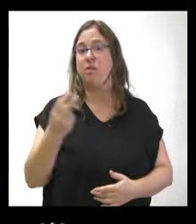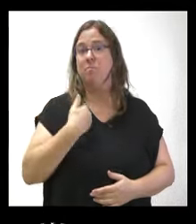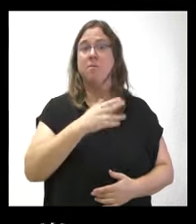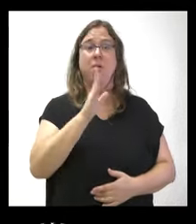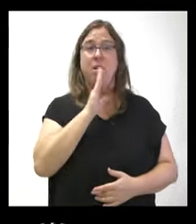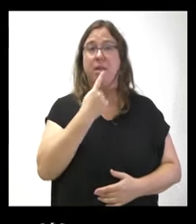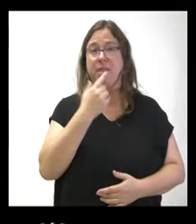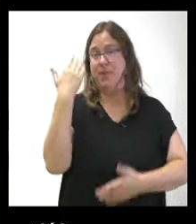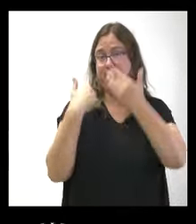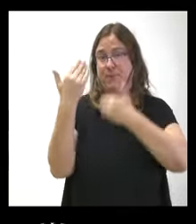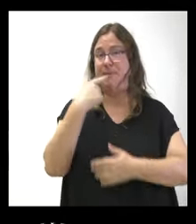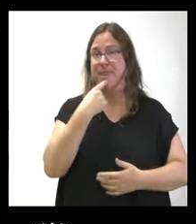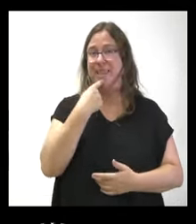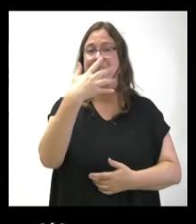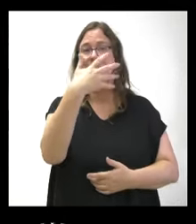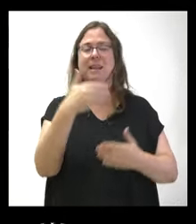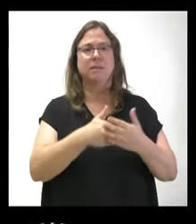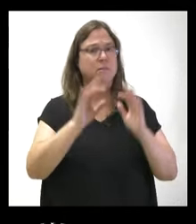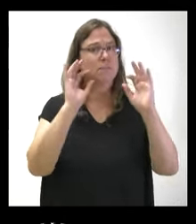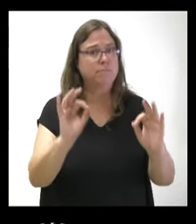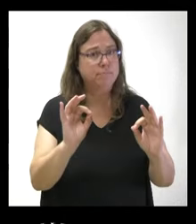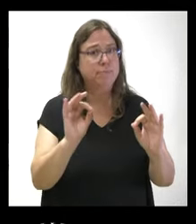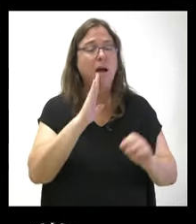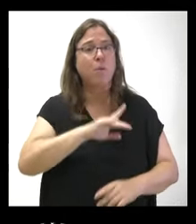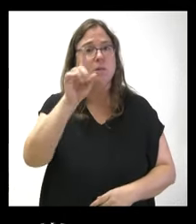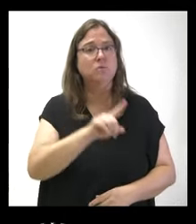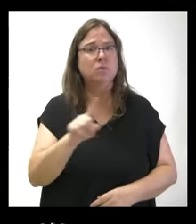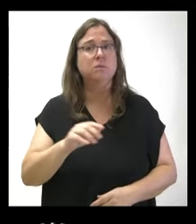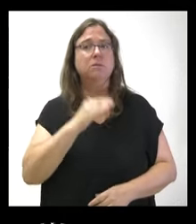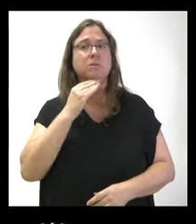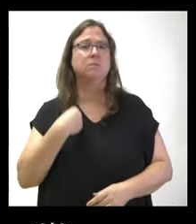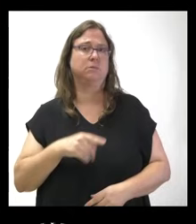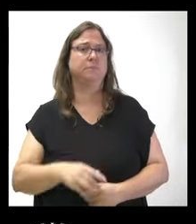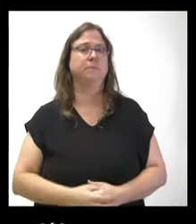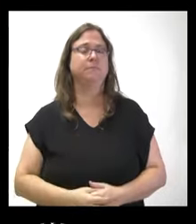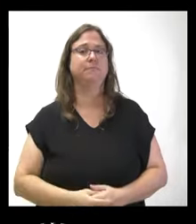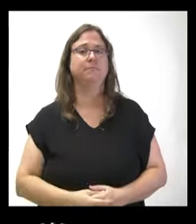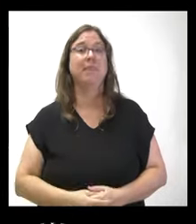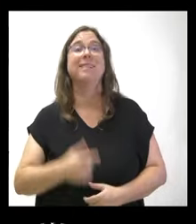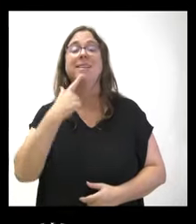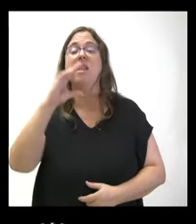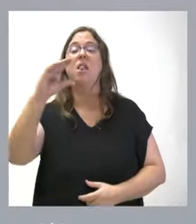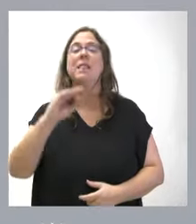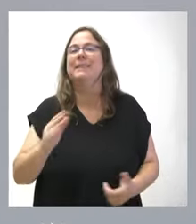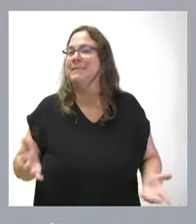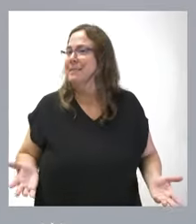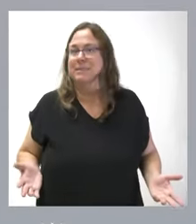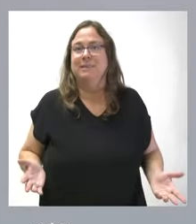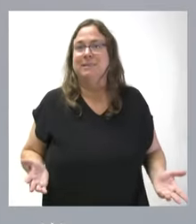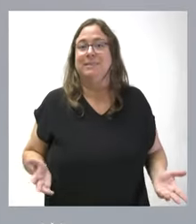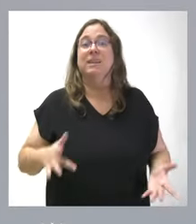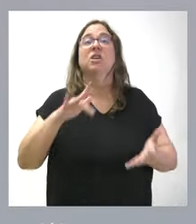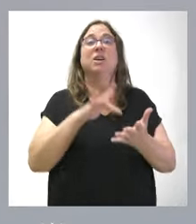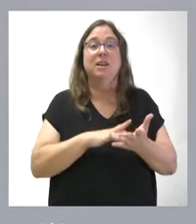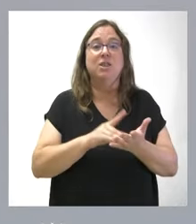aludió en alguna ocasión es la cantidad adecuada en la que Castilla y León esté infrafinanciada? Es que, como va a haber